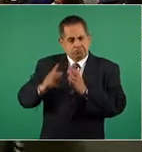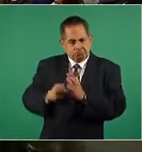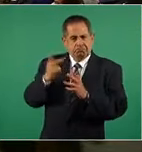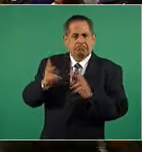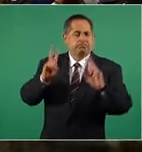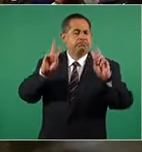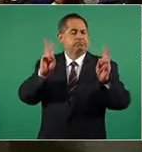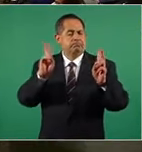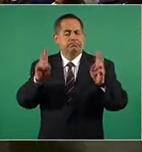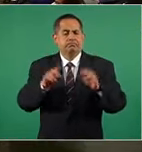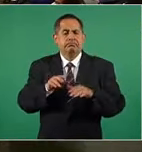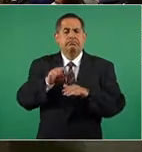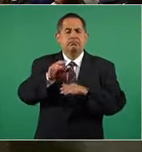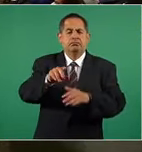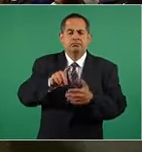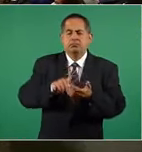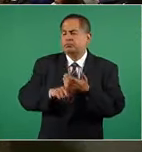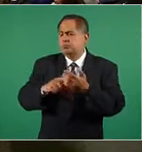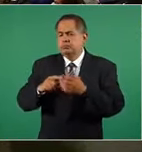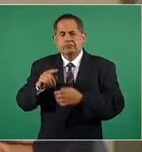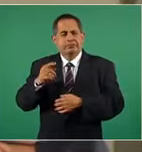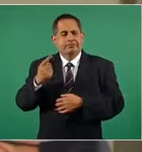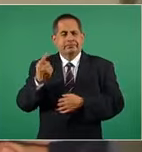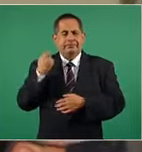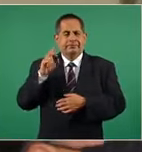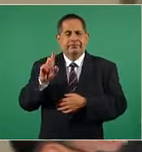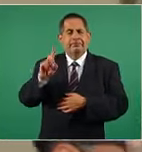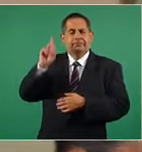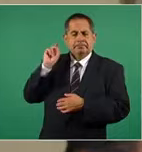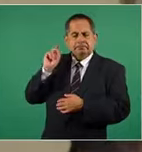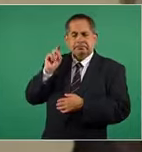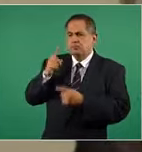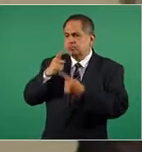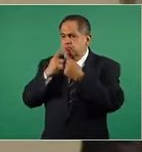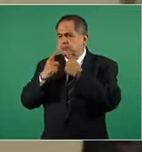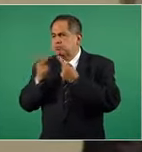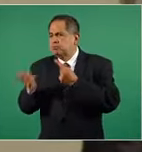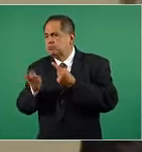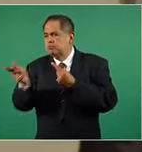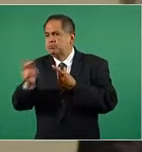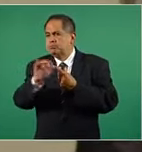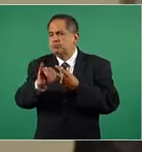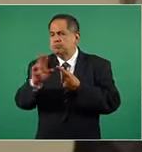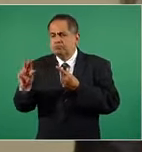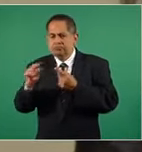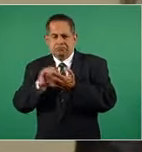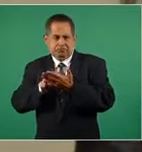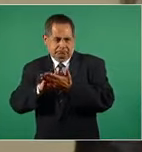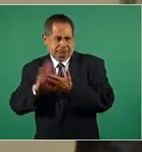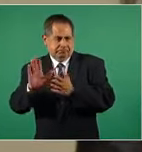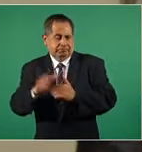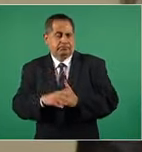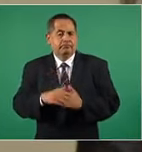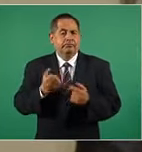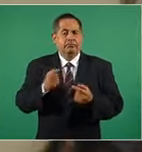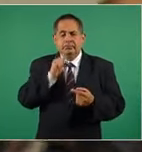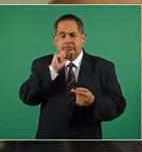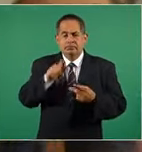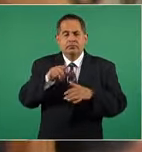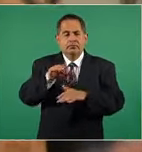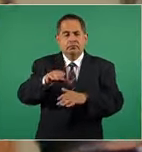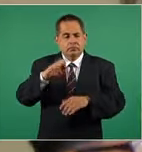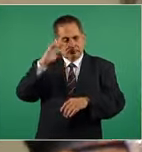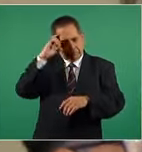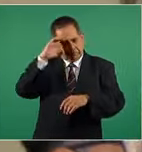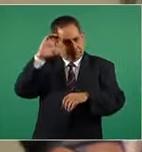la consulta del pasado domingo y también otro tema sobre la cultura de paz en